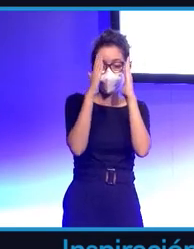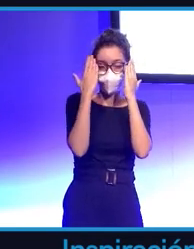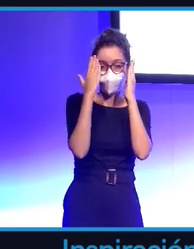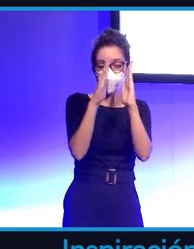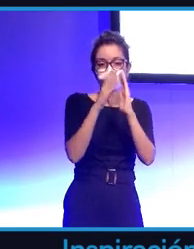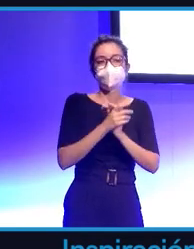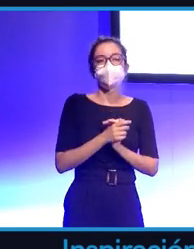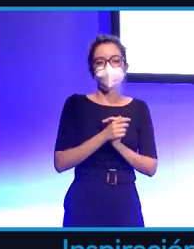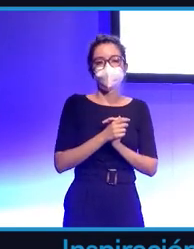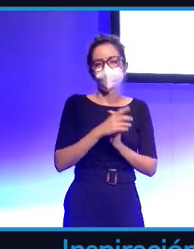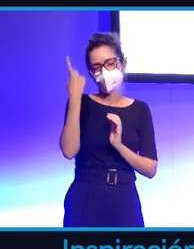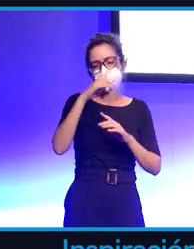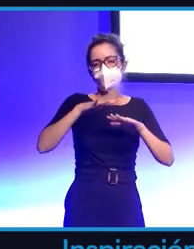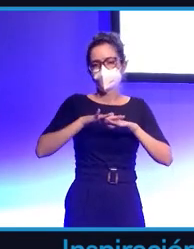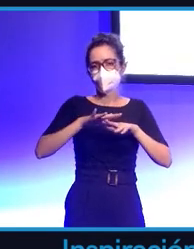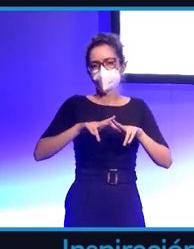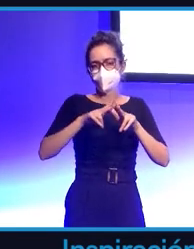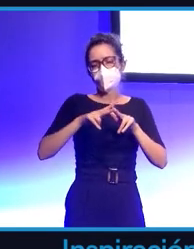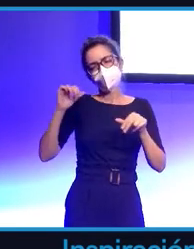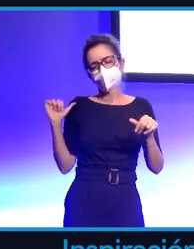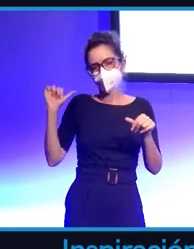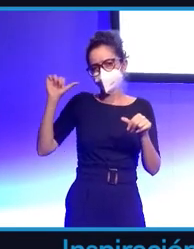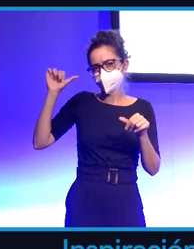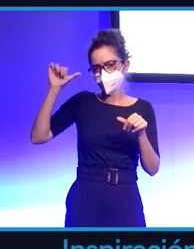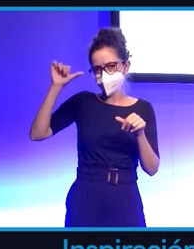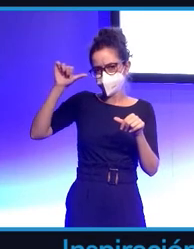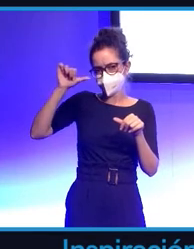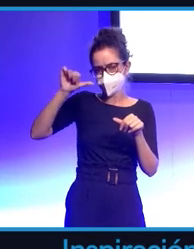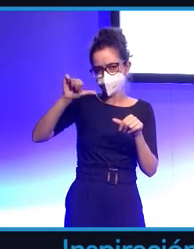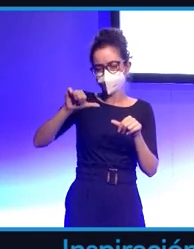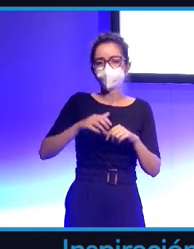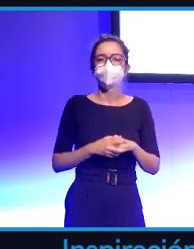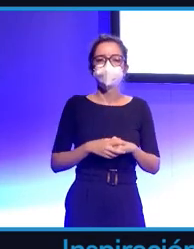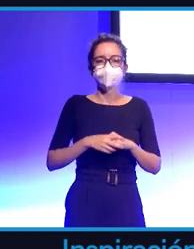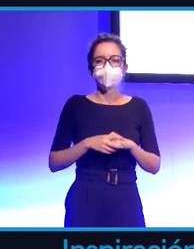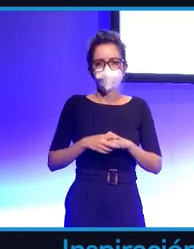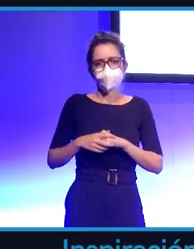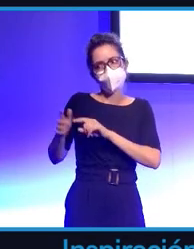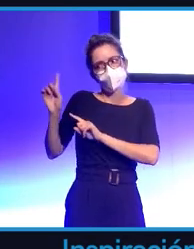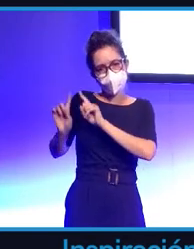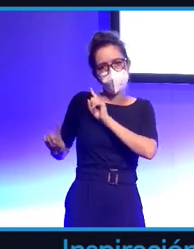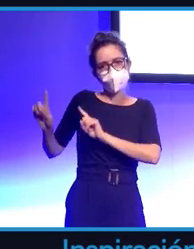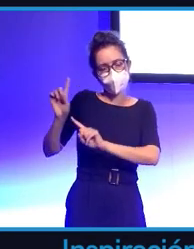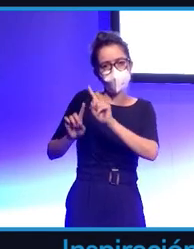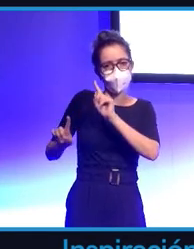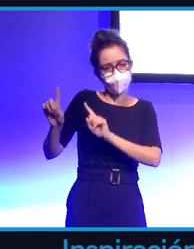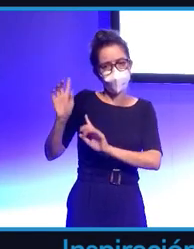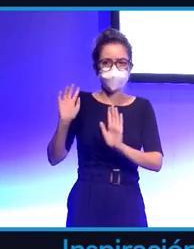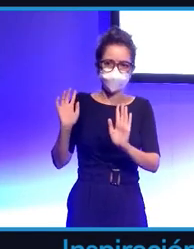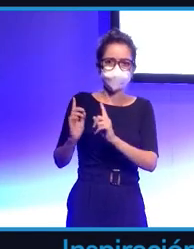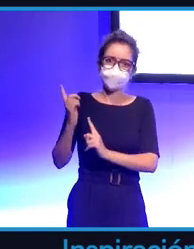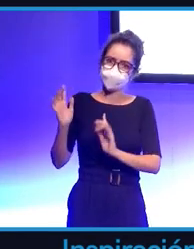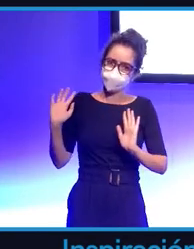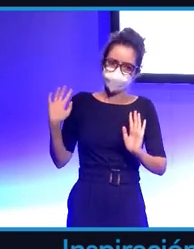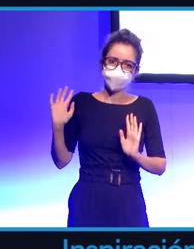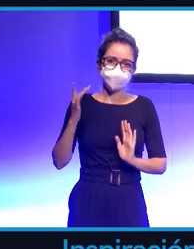Facebook, sabemos todos que es una red social que lleva ya muchos años, arrastra de hecho varios problemas, incluso de reputación, pero hizo una